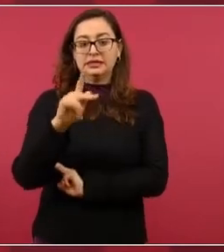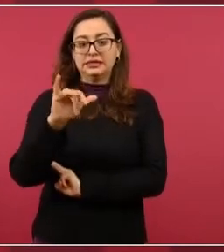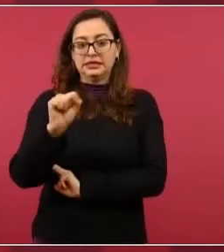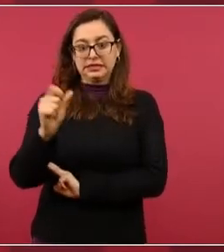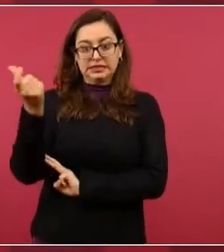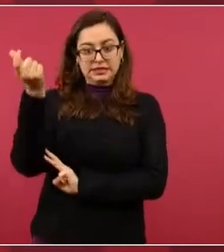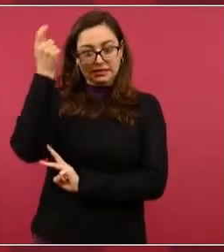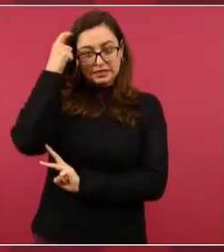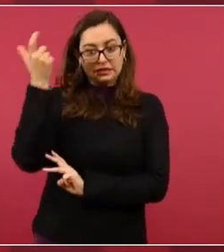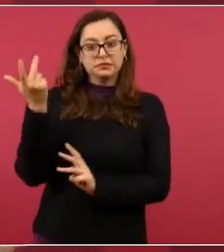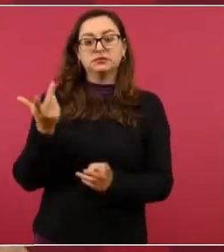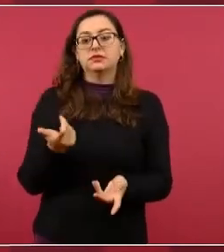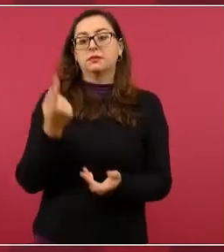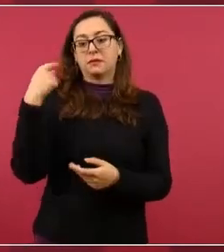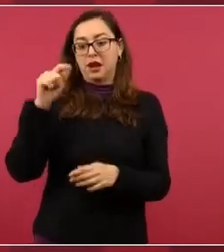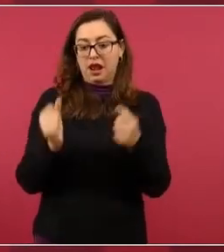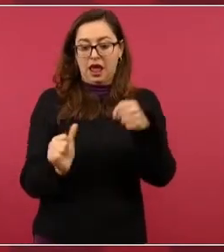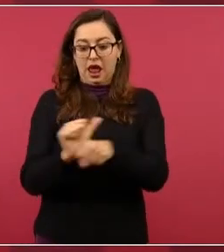todo.